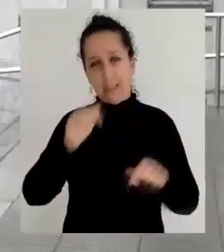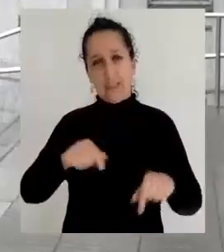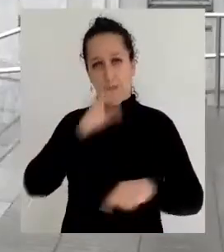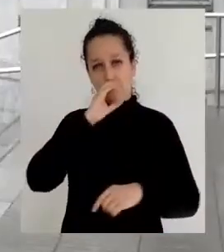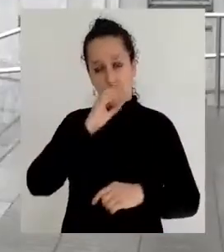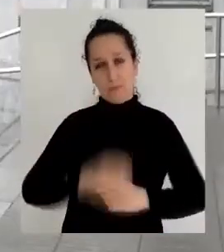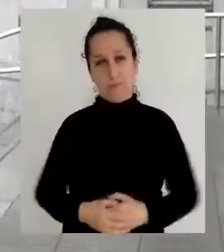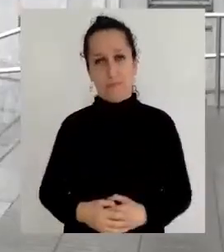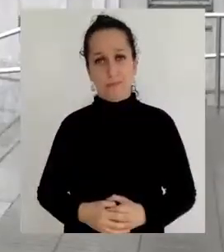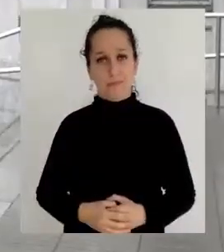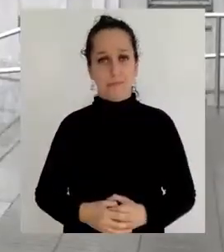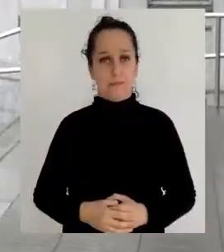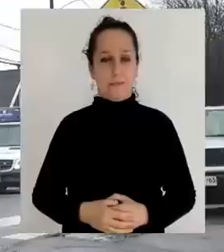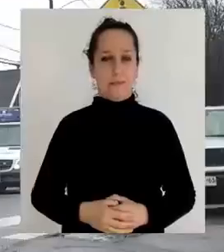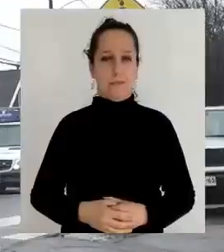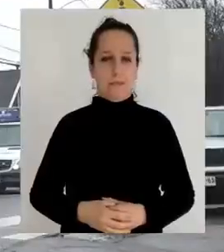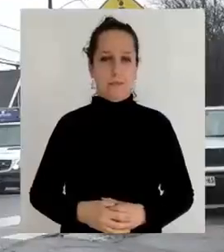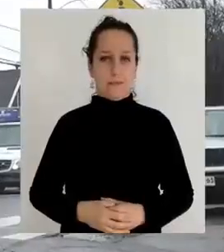in Concepción.